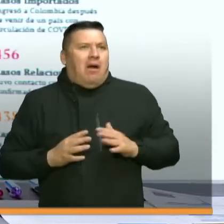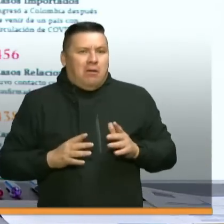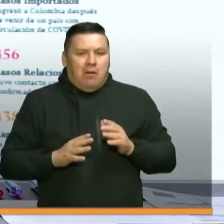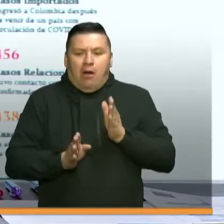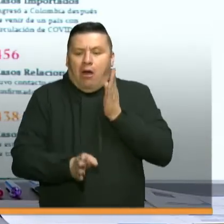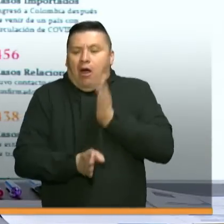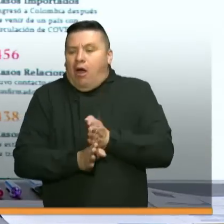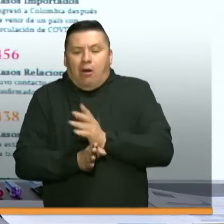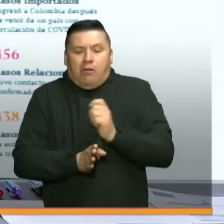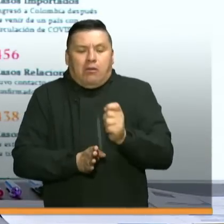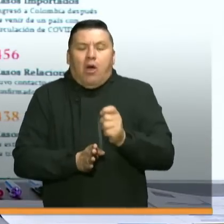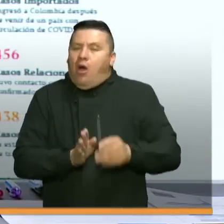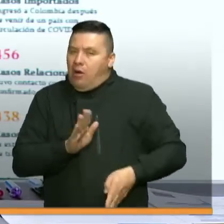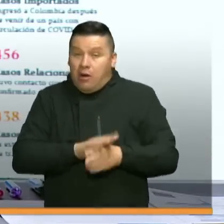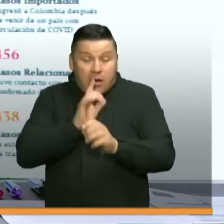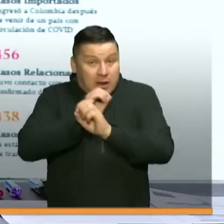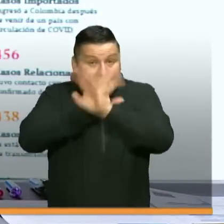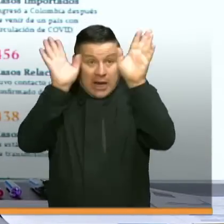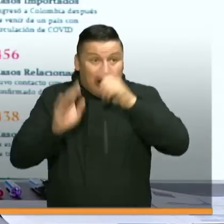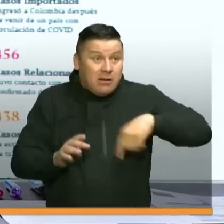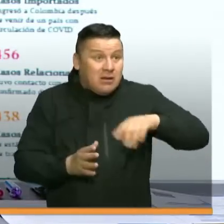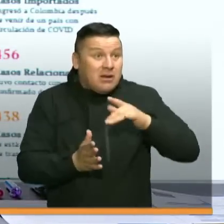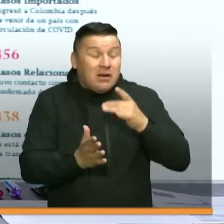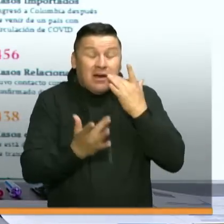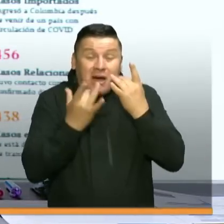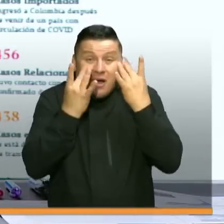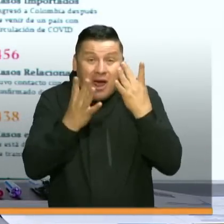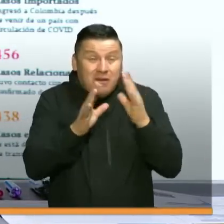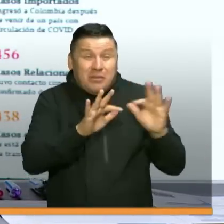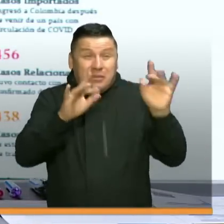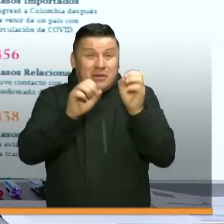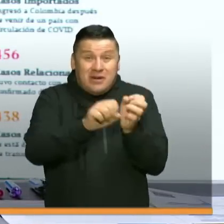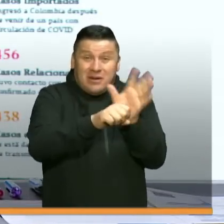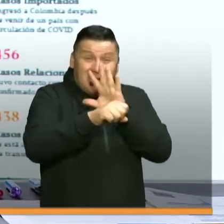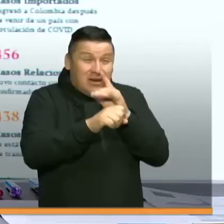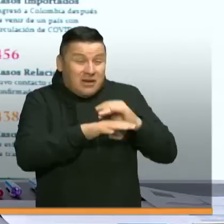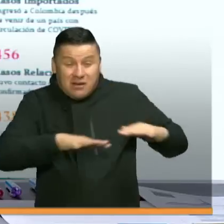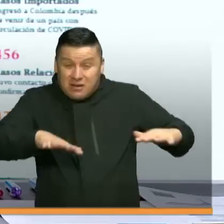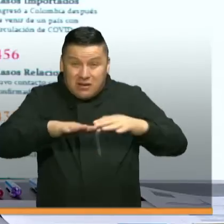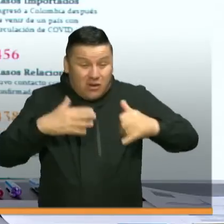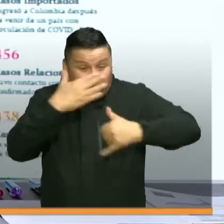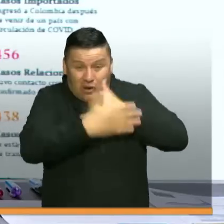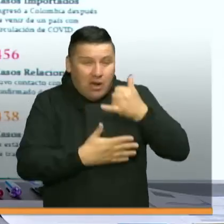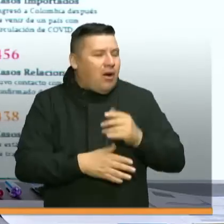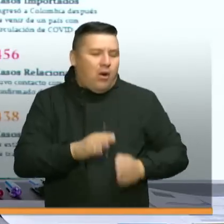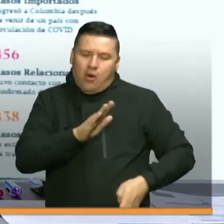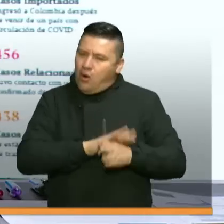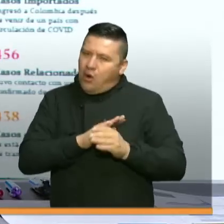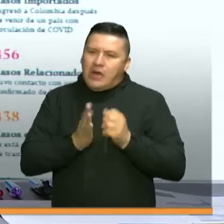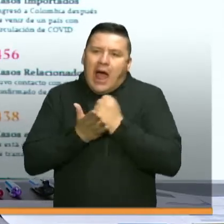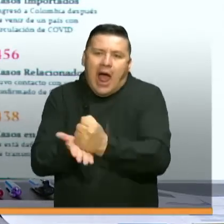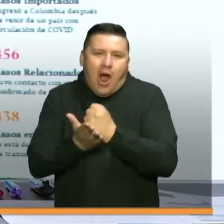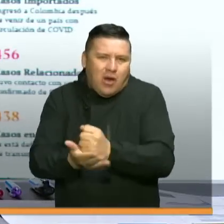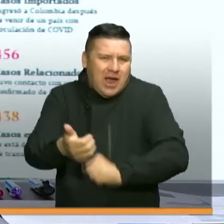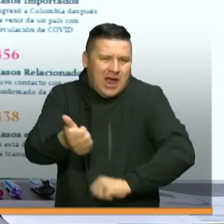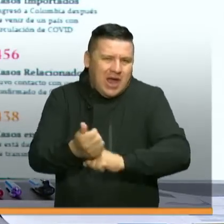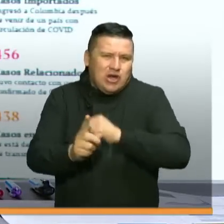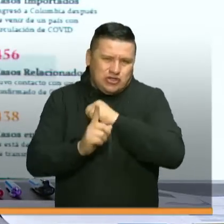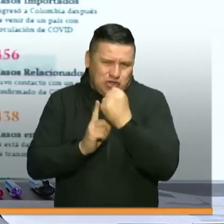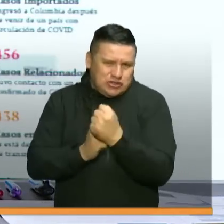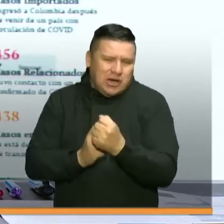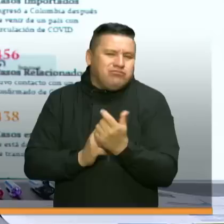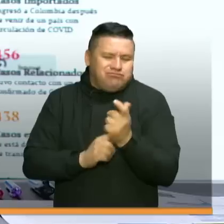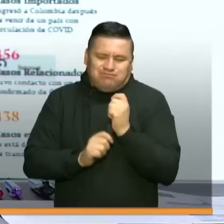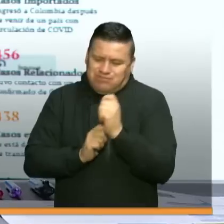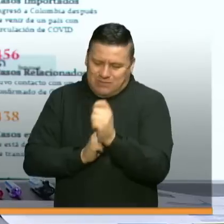nosotros tenemos claro que mientras la emergencia esté y esté la grave afectación, nosotros seguiremos manteniendo no solamente la cobertura,